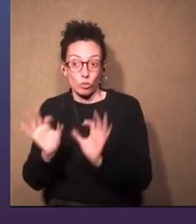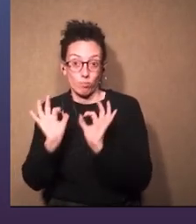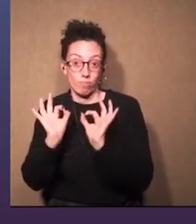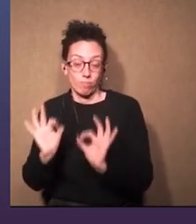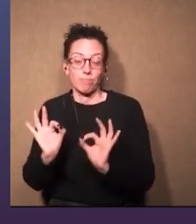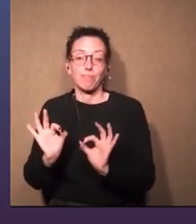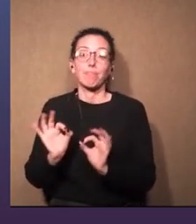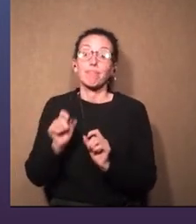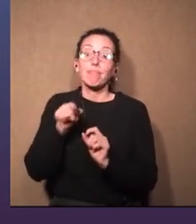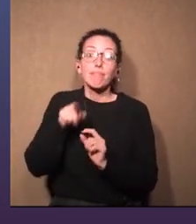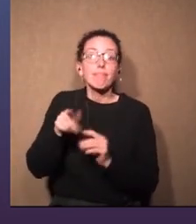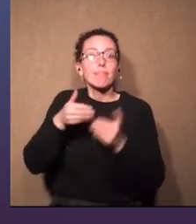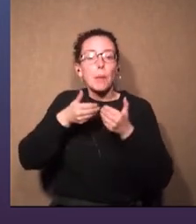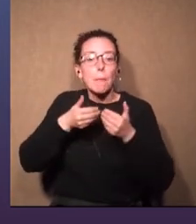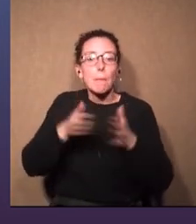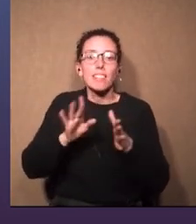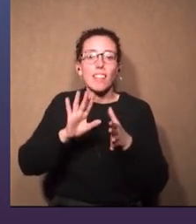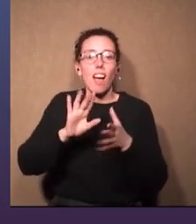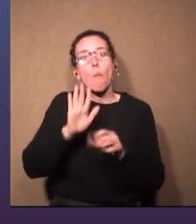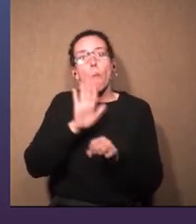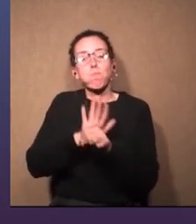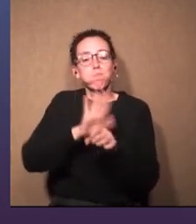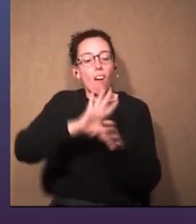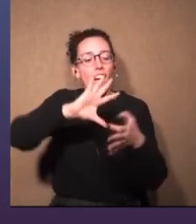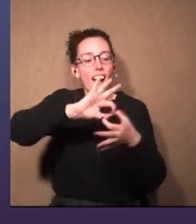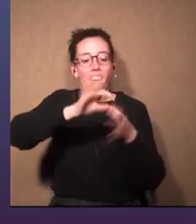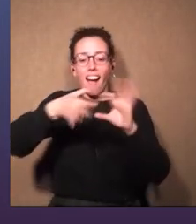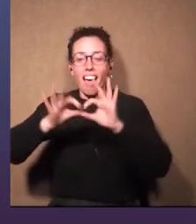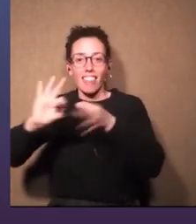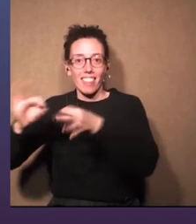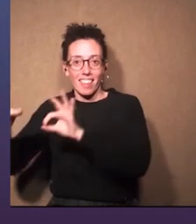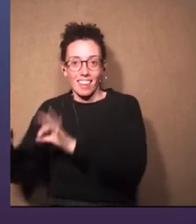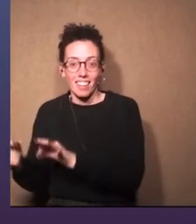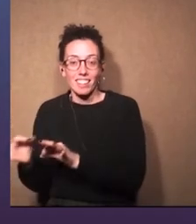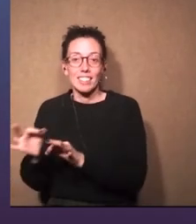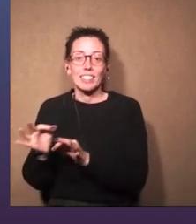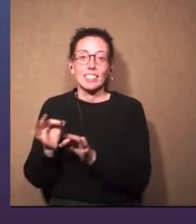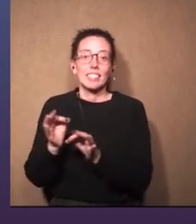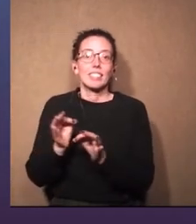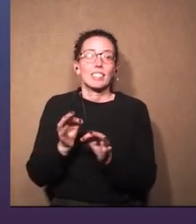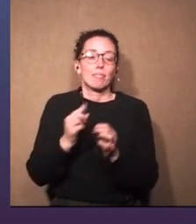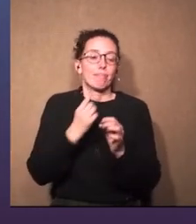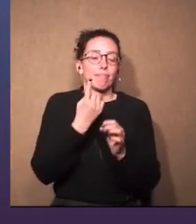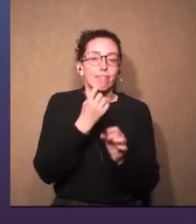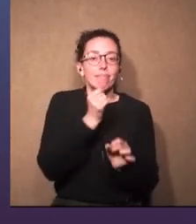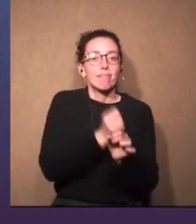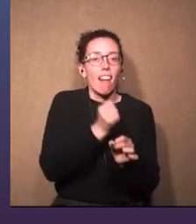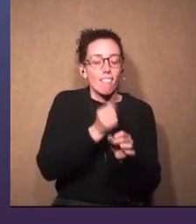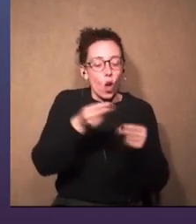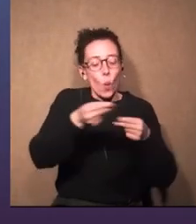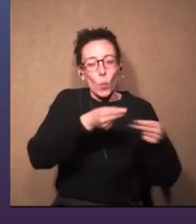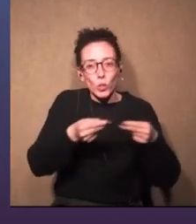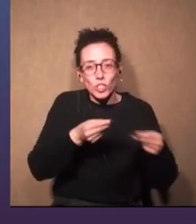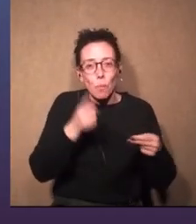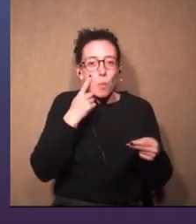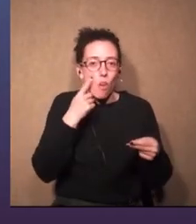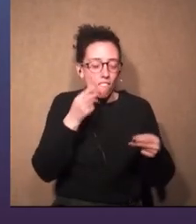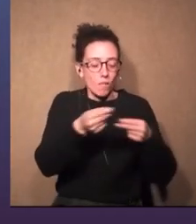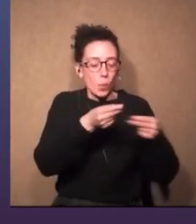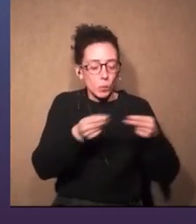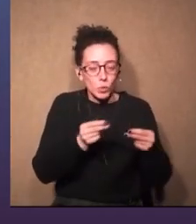la producción y bueno y ahí empieza la cadena este se pasan los